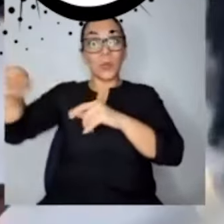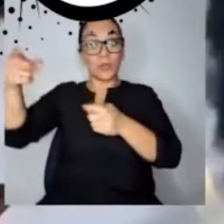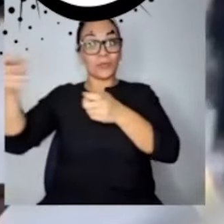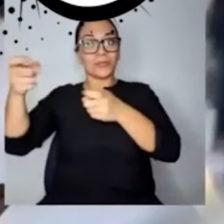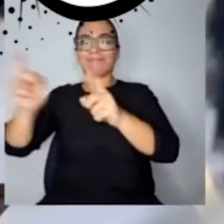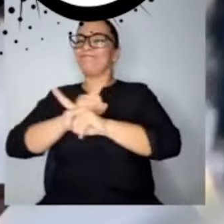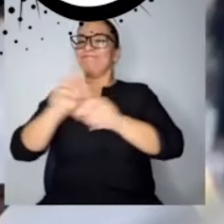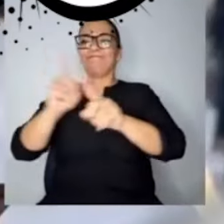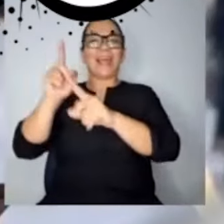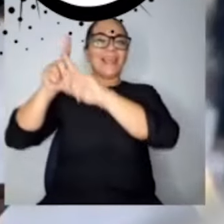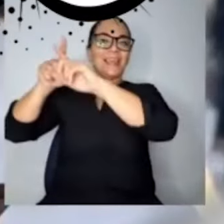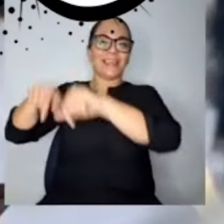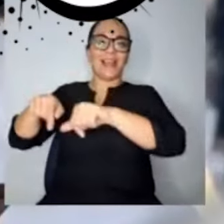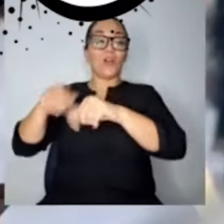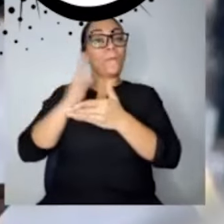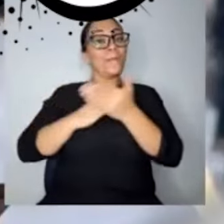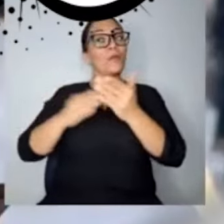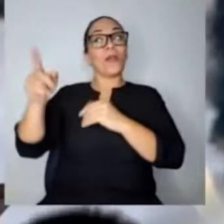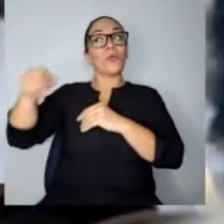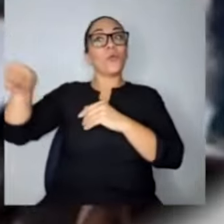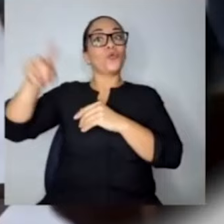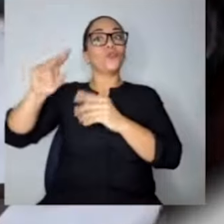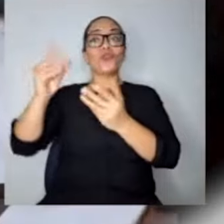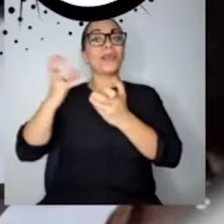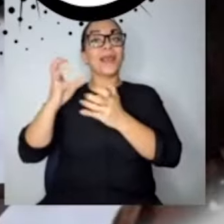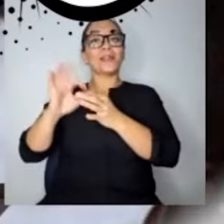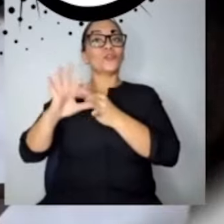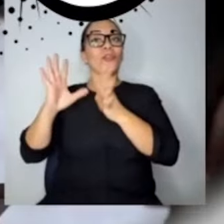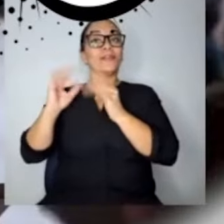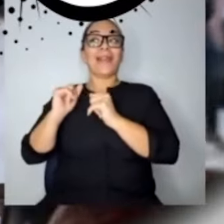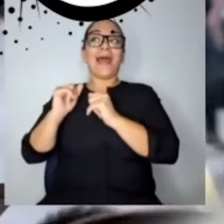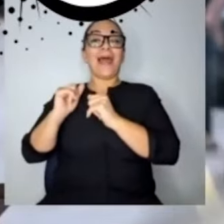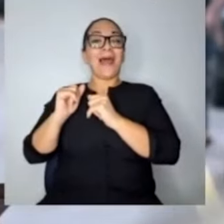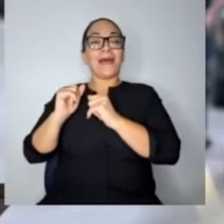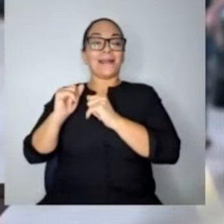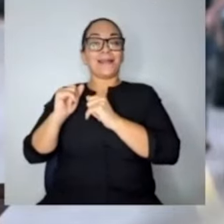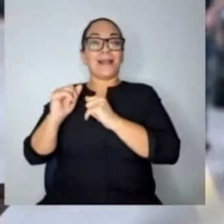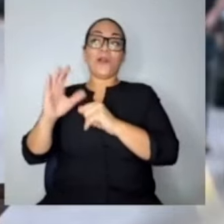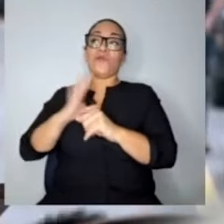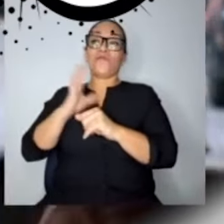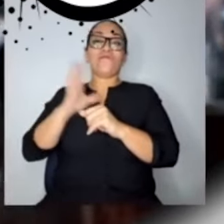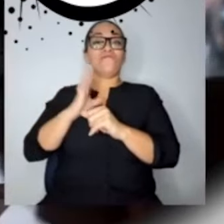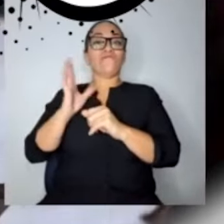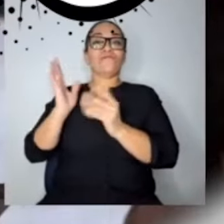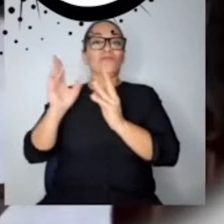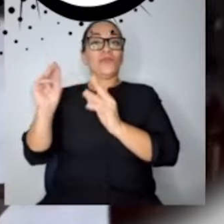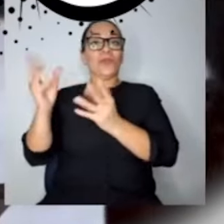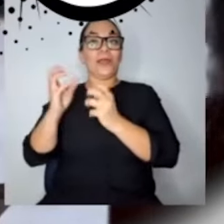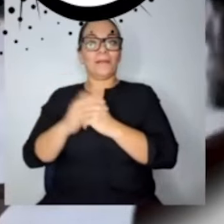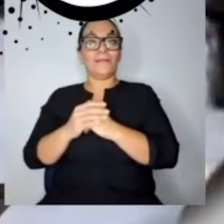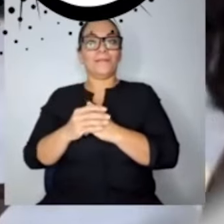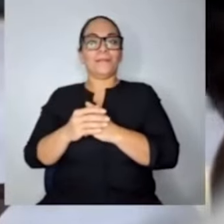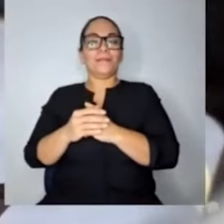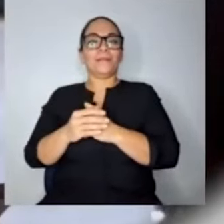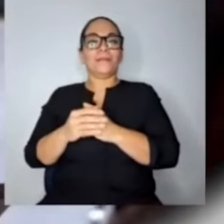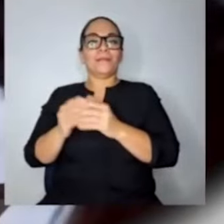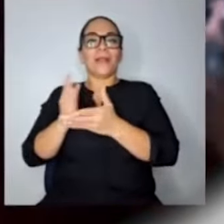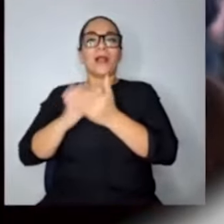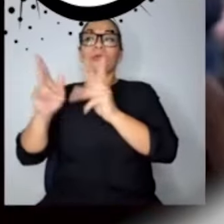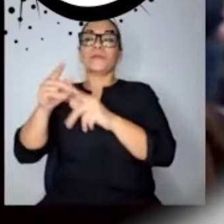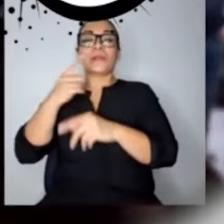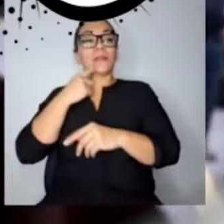hay unos que no quieren soltar el privilegio. Hay unos que dicen, yo soy diferente,